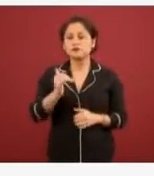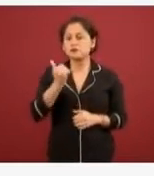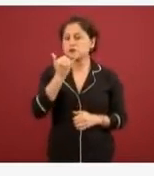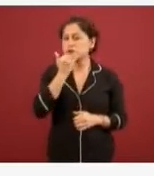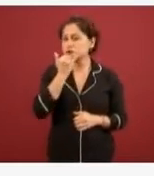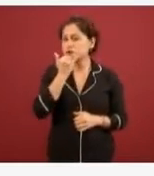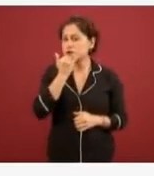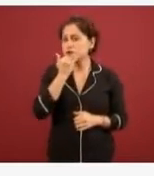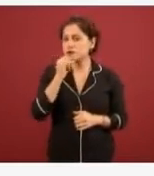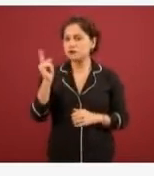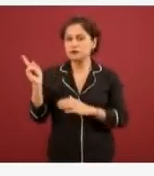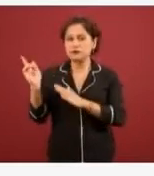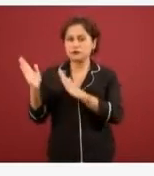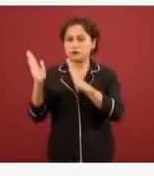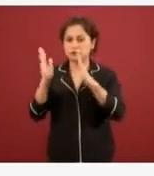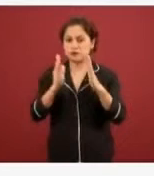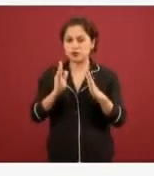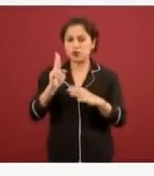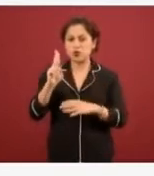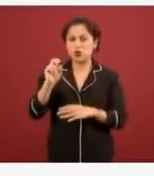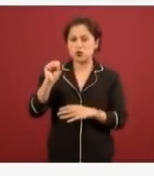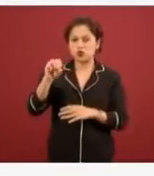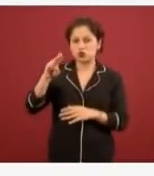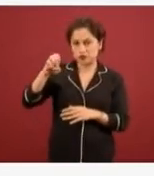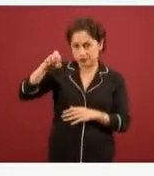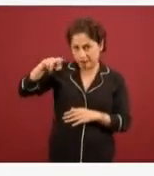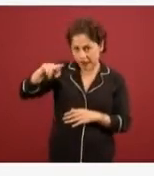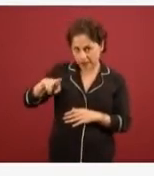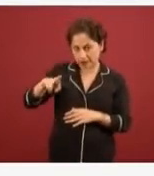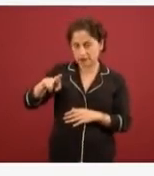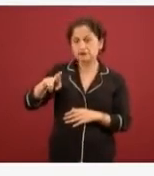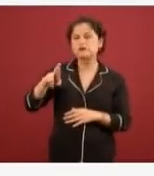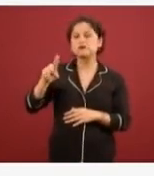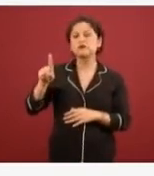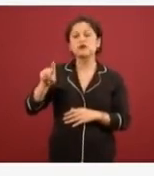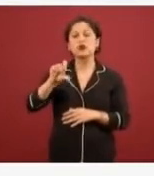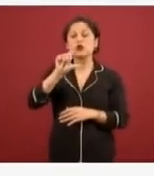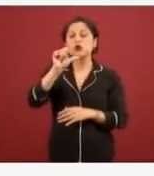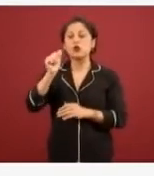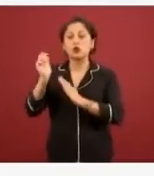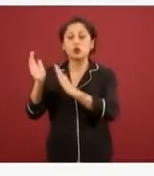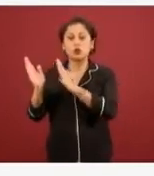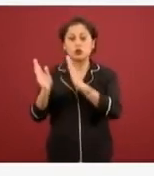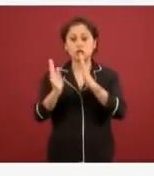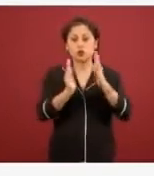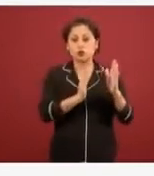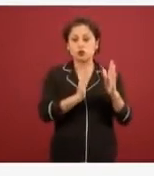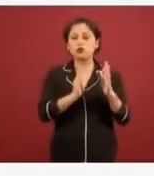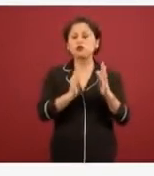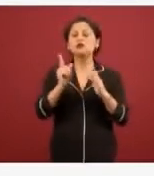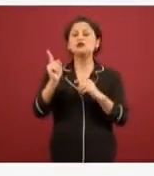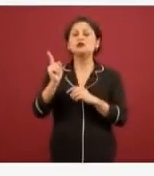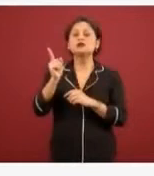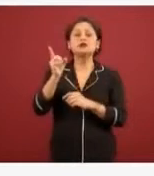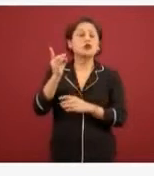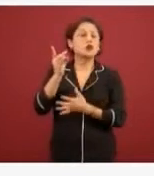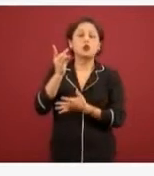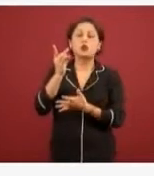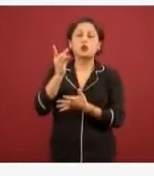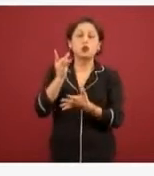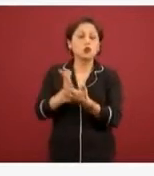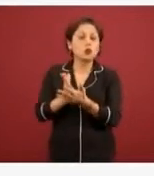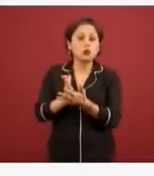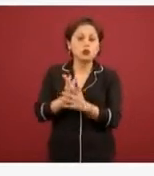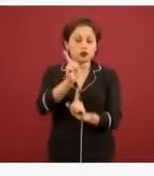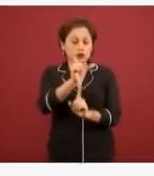en la SUSMER, exacto, y estas son las que solamente cumplen las características de la definición de caso